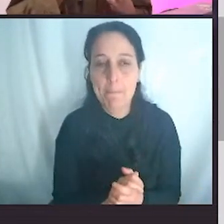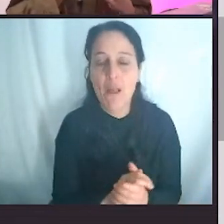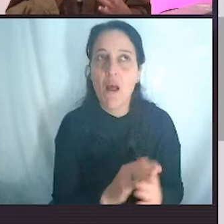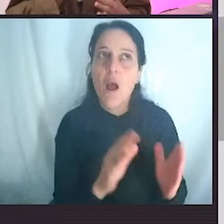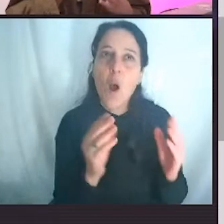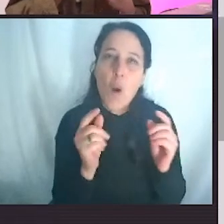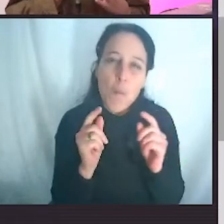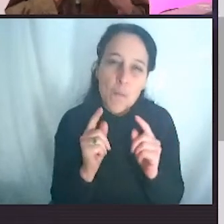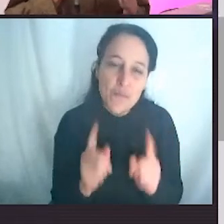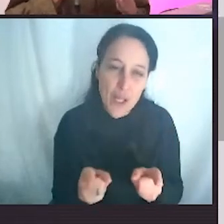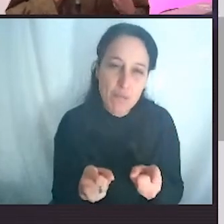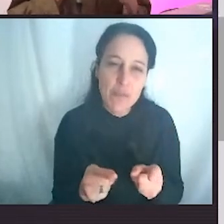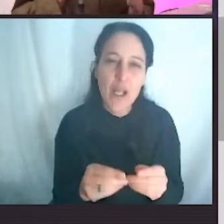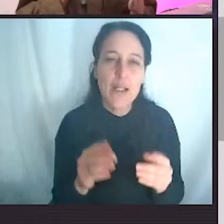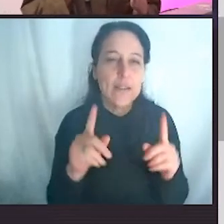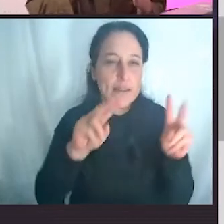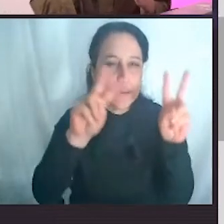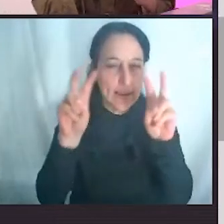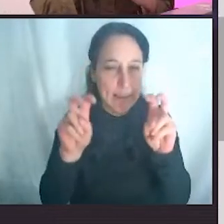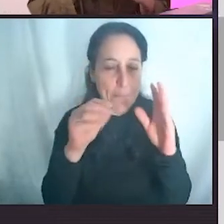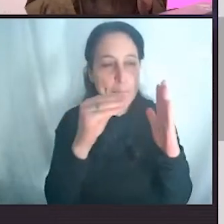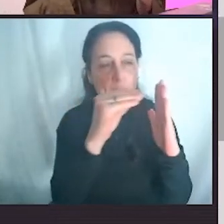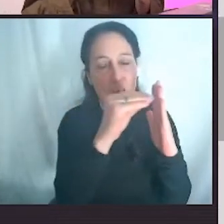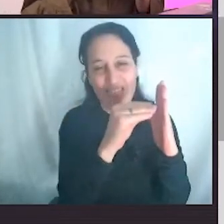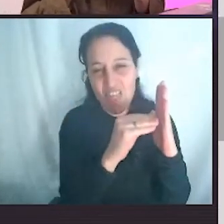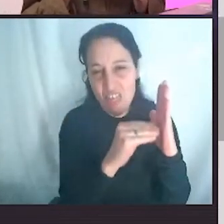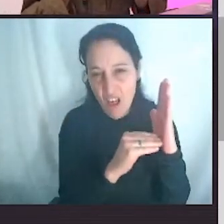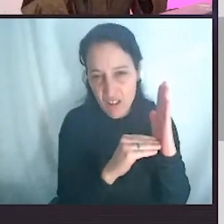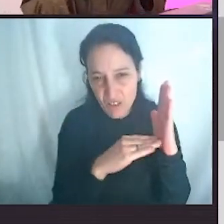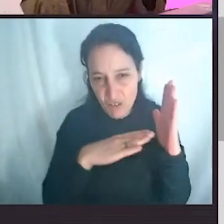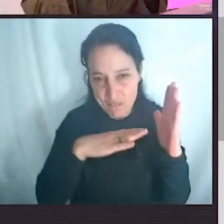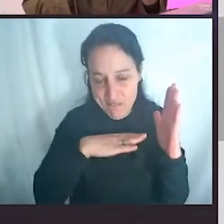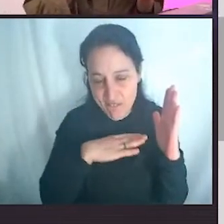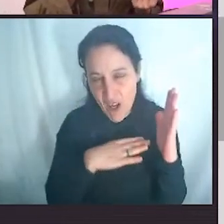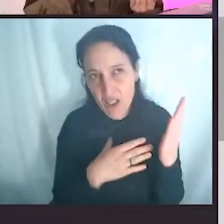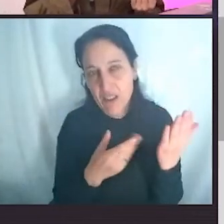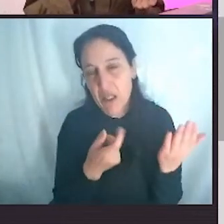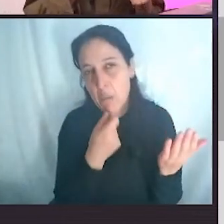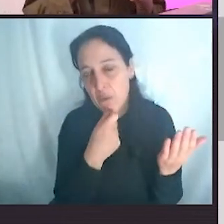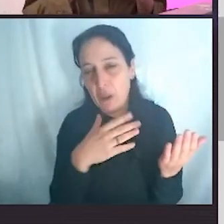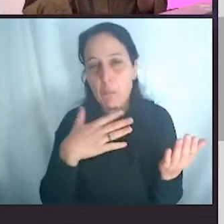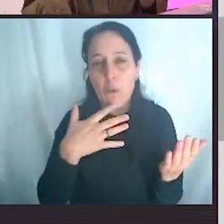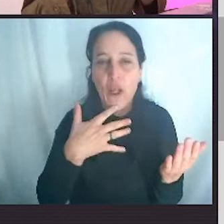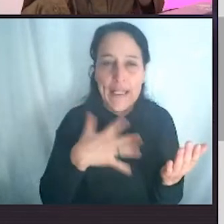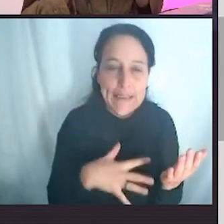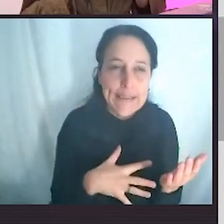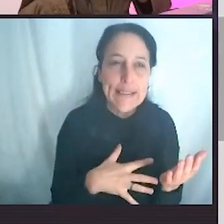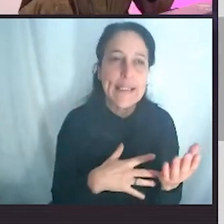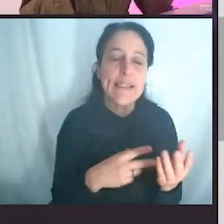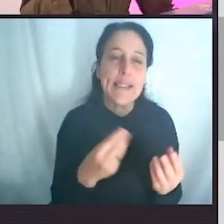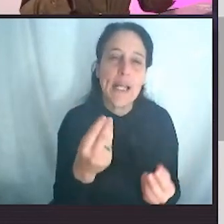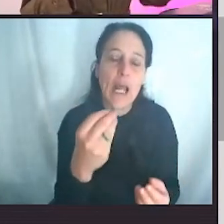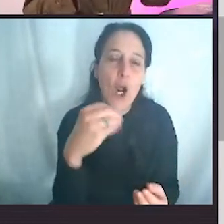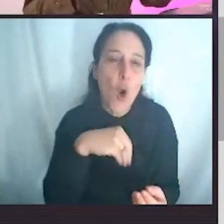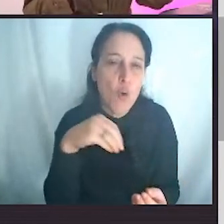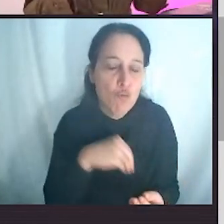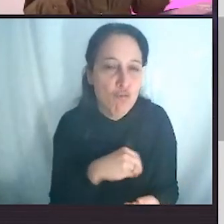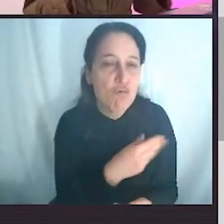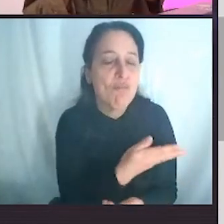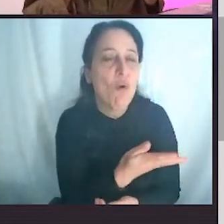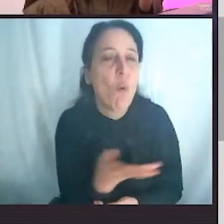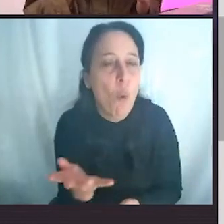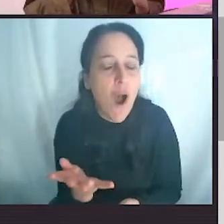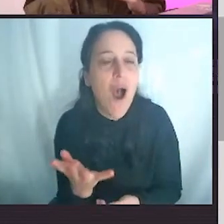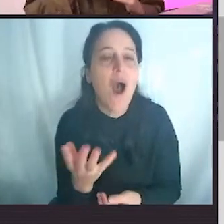plásticos hoy hay muchos datos que nos están faltando. Nos falta entender cuánto consumen las compañías, nos falta entender cómo se divide